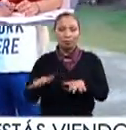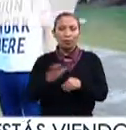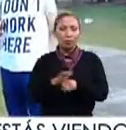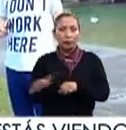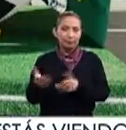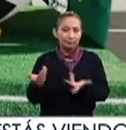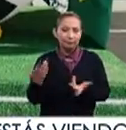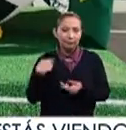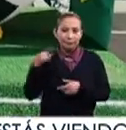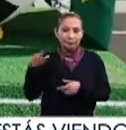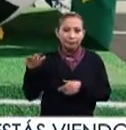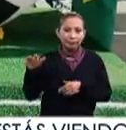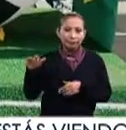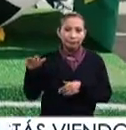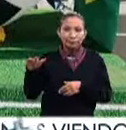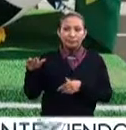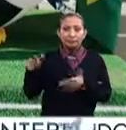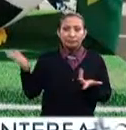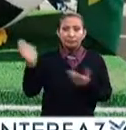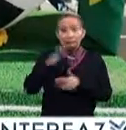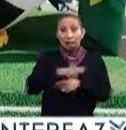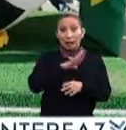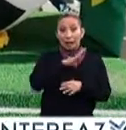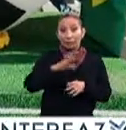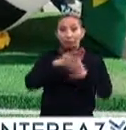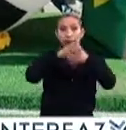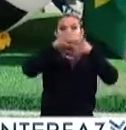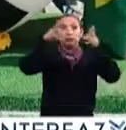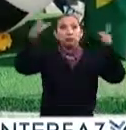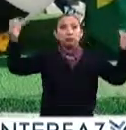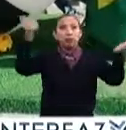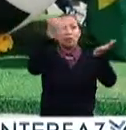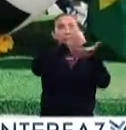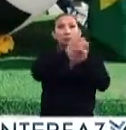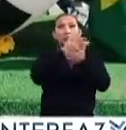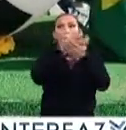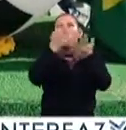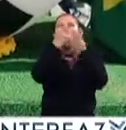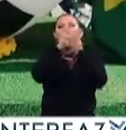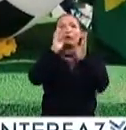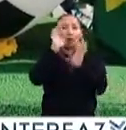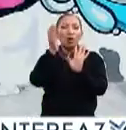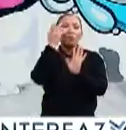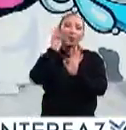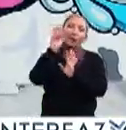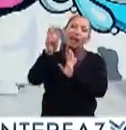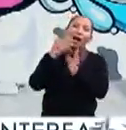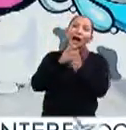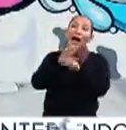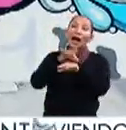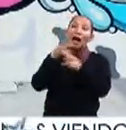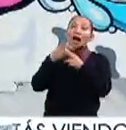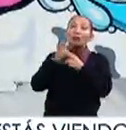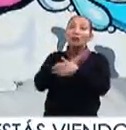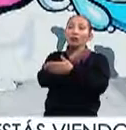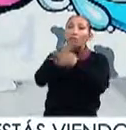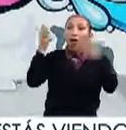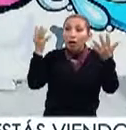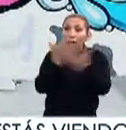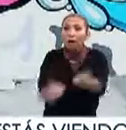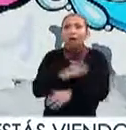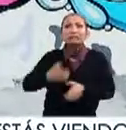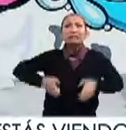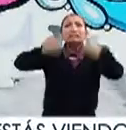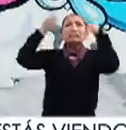era, bueno, fue en general la dimensión de la ciudad, ¿no? O sea, tú no concibes eso hasta que estás ahí, todo